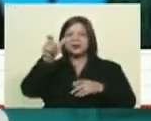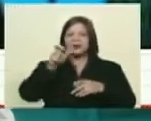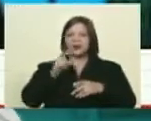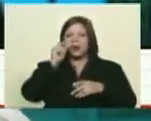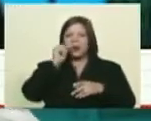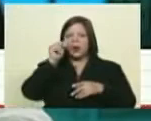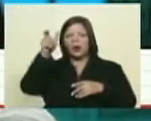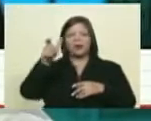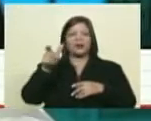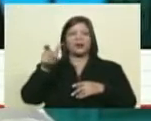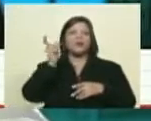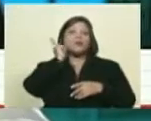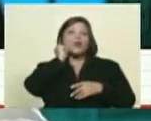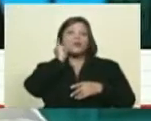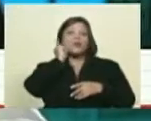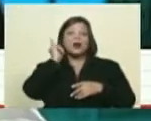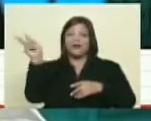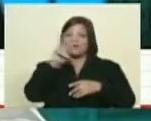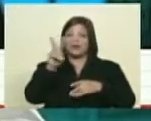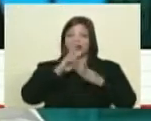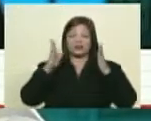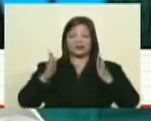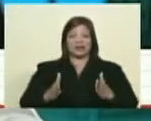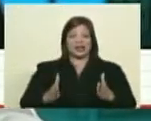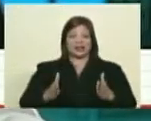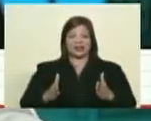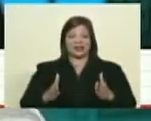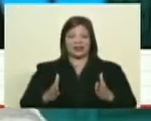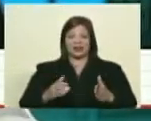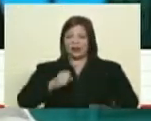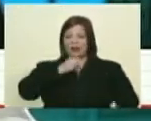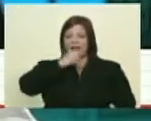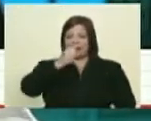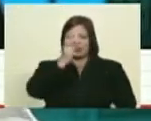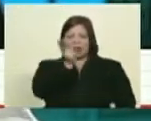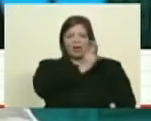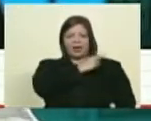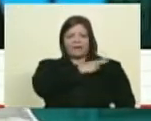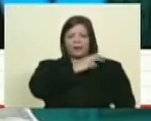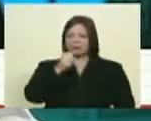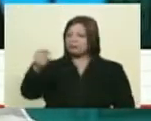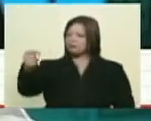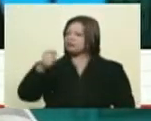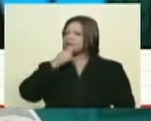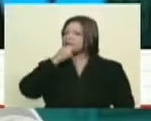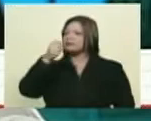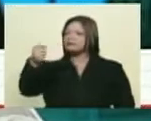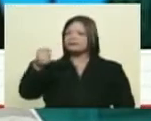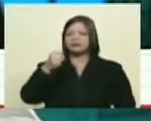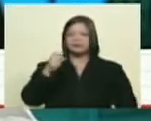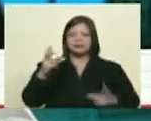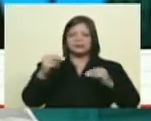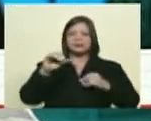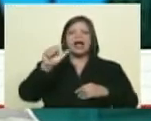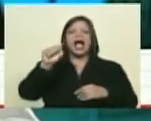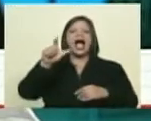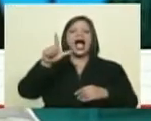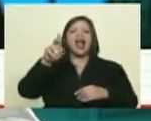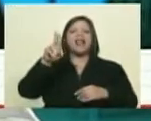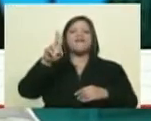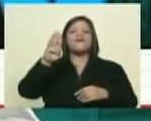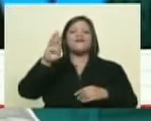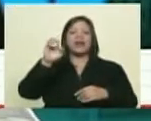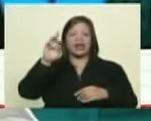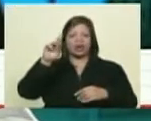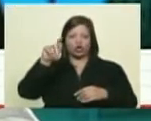interesante porque ella que es venezolana cuando entrevista a su jefe que su jefe es Alberto Sotillo el jefe